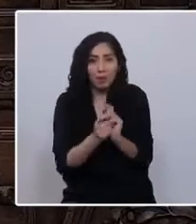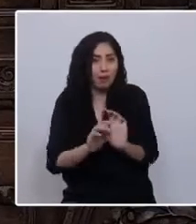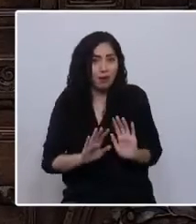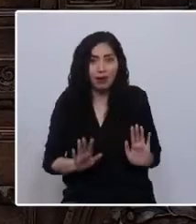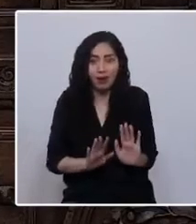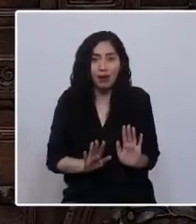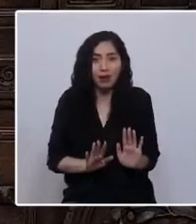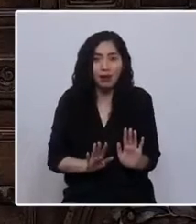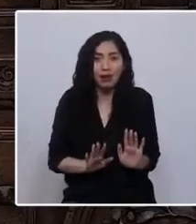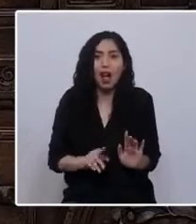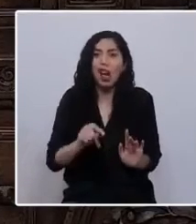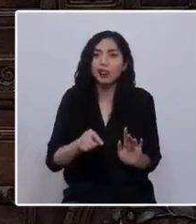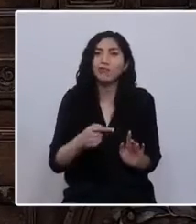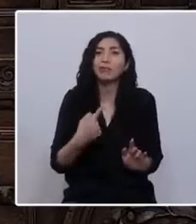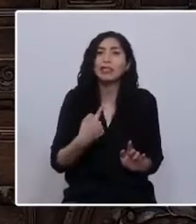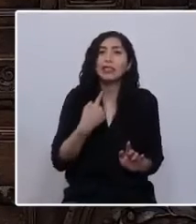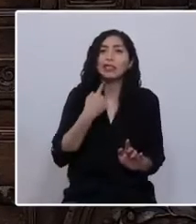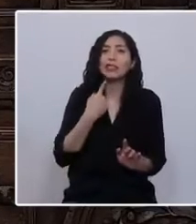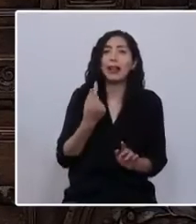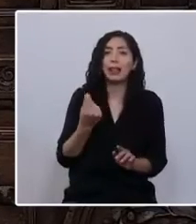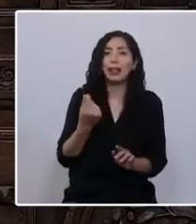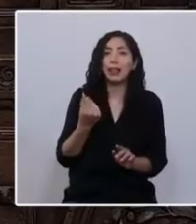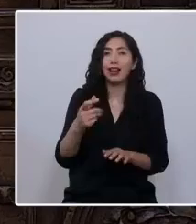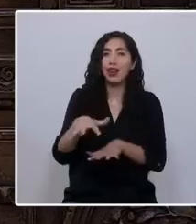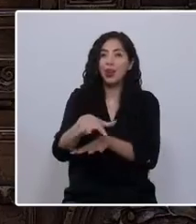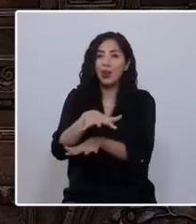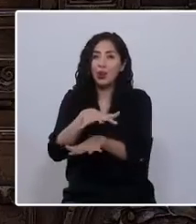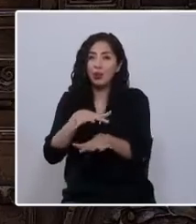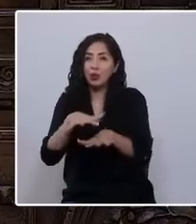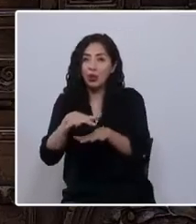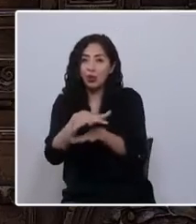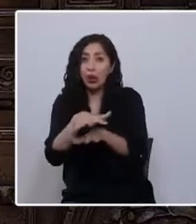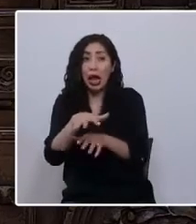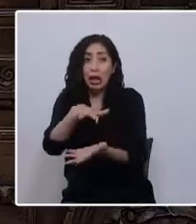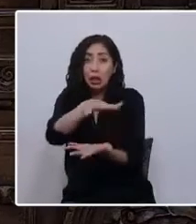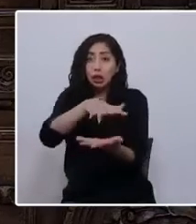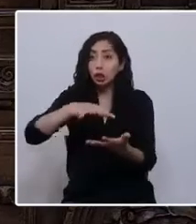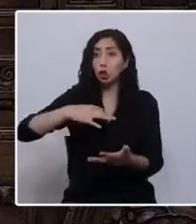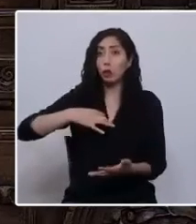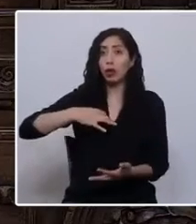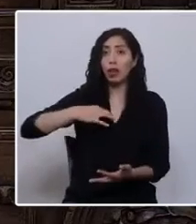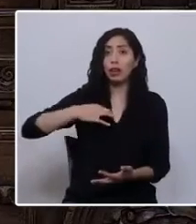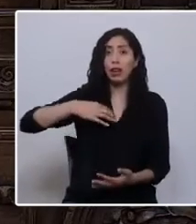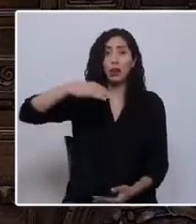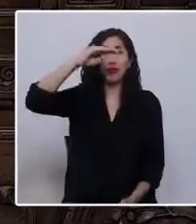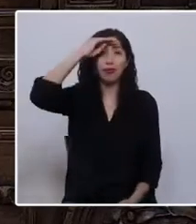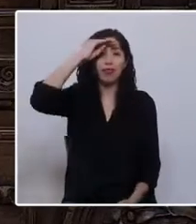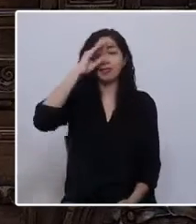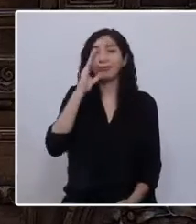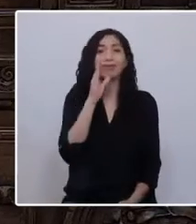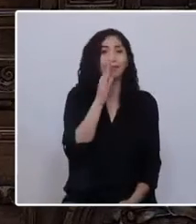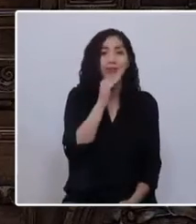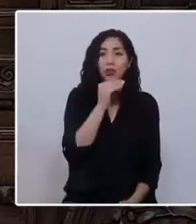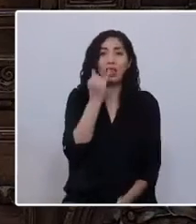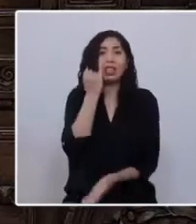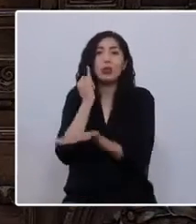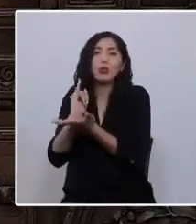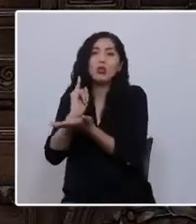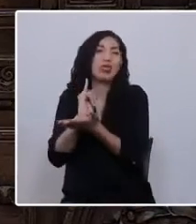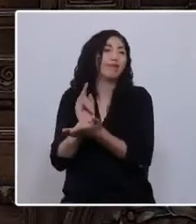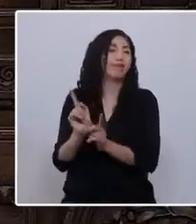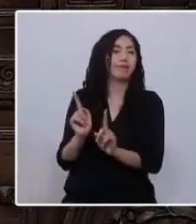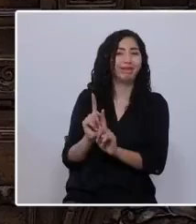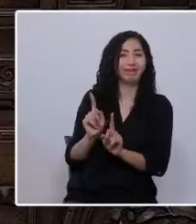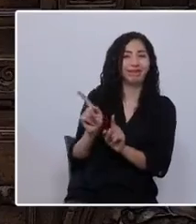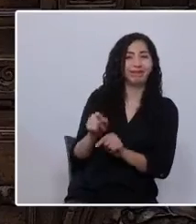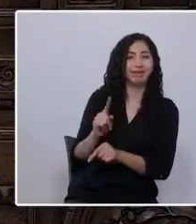fue permeando la corrupción que nos alejó la confianza ciudadana y fue deslegitimando nuestras instituciones. El estallido